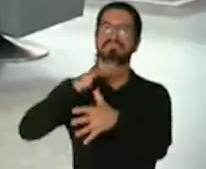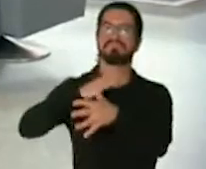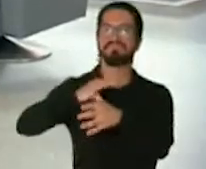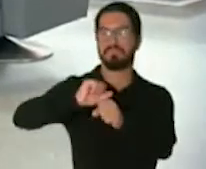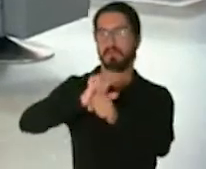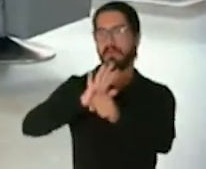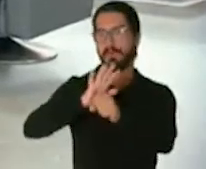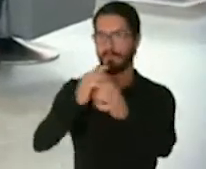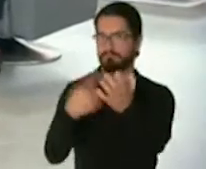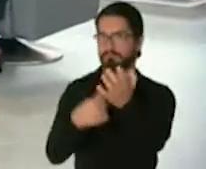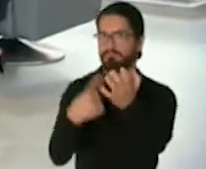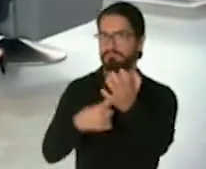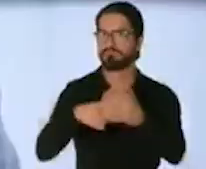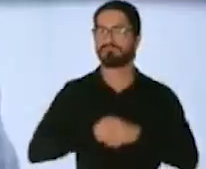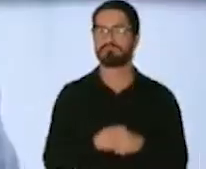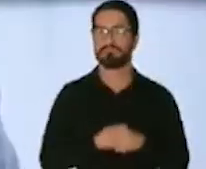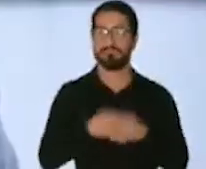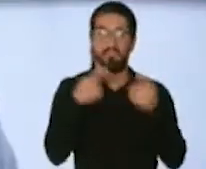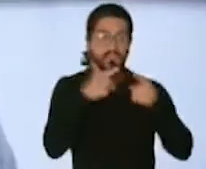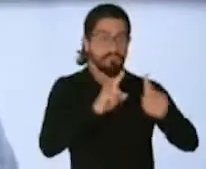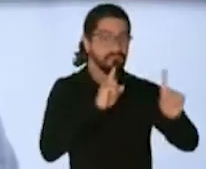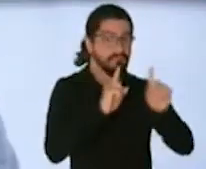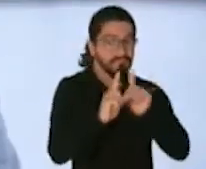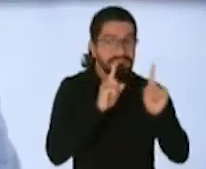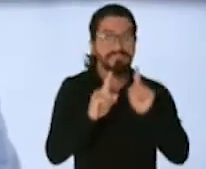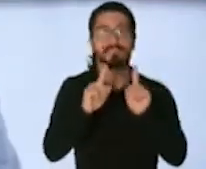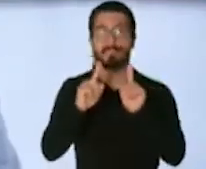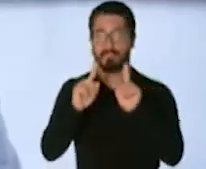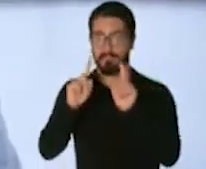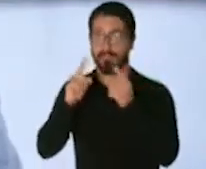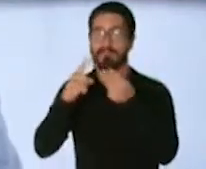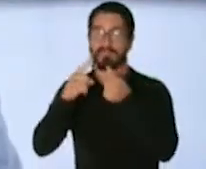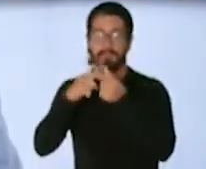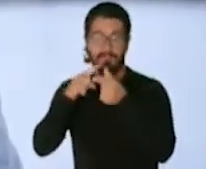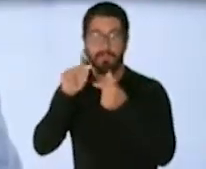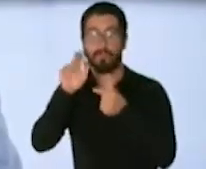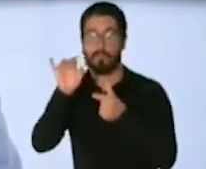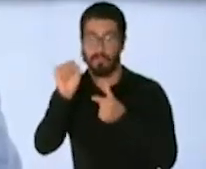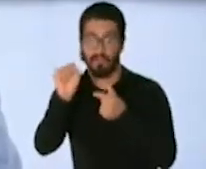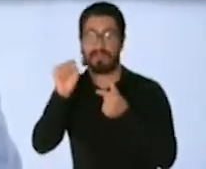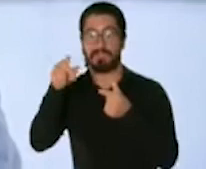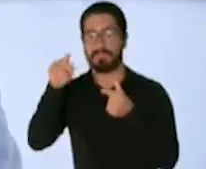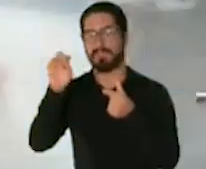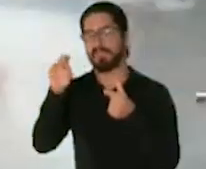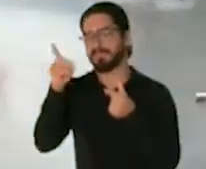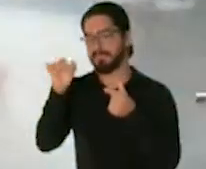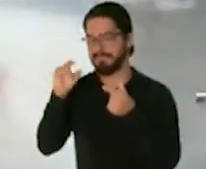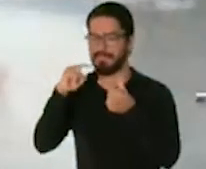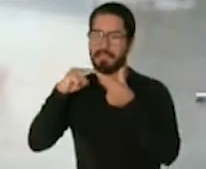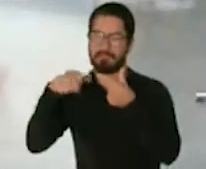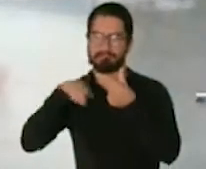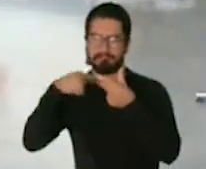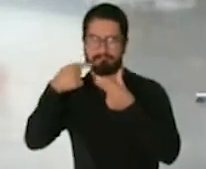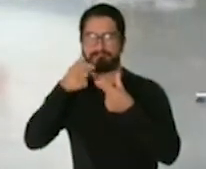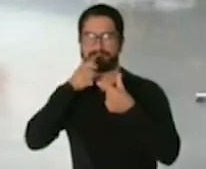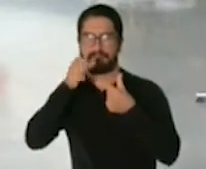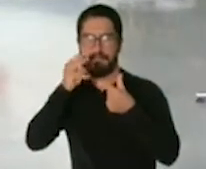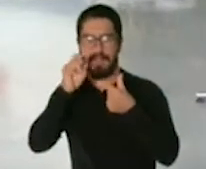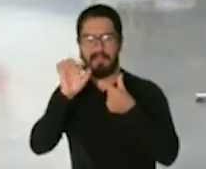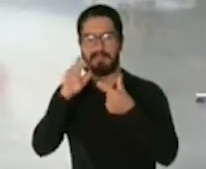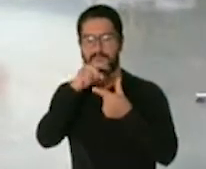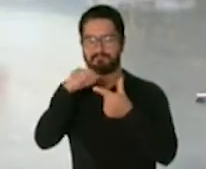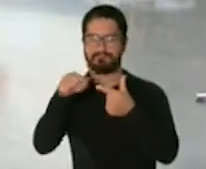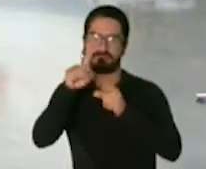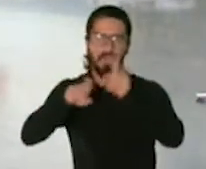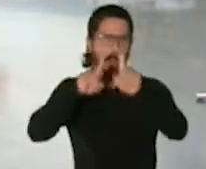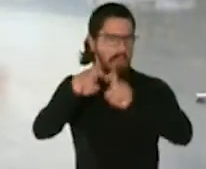conversación vamos a estar, Luis Penchi también, y esta servidora, haciendo algunas preguntas. Hay muchas, pero ya usted debe estar empapado a